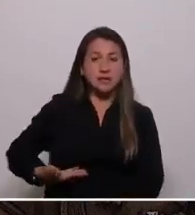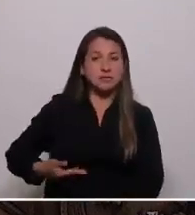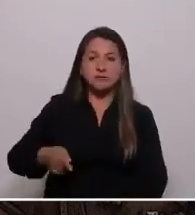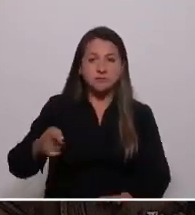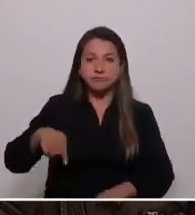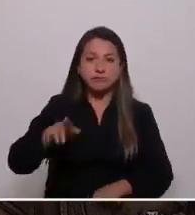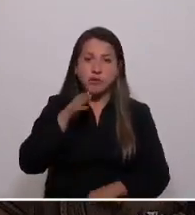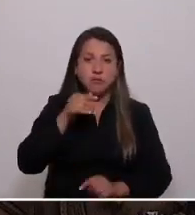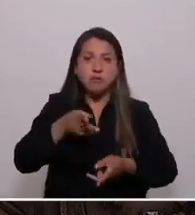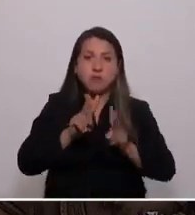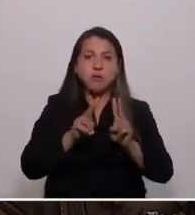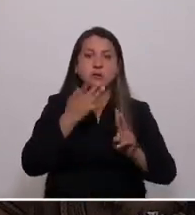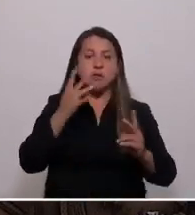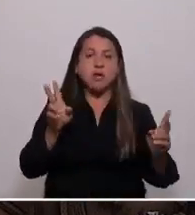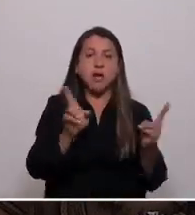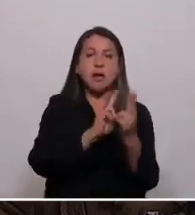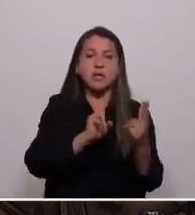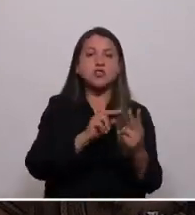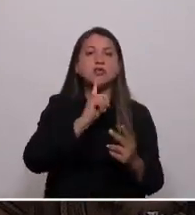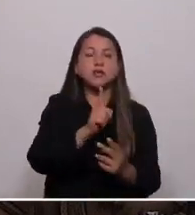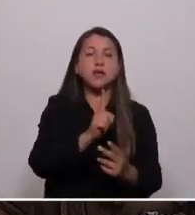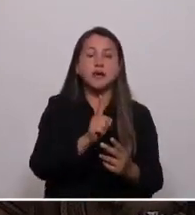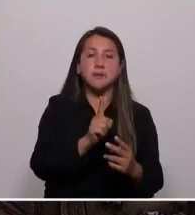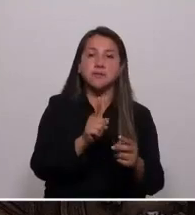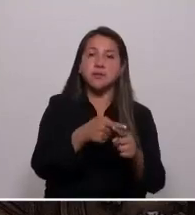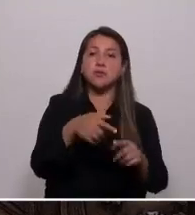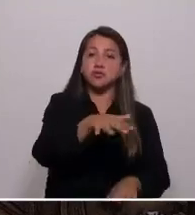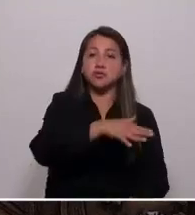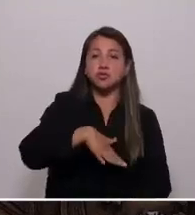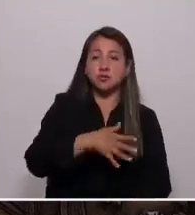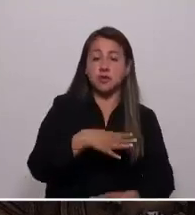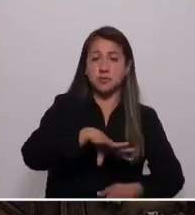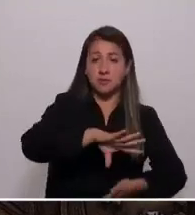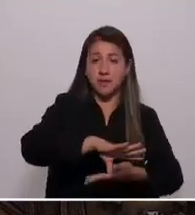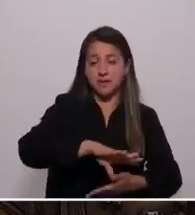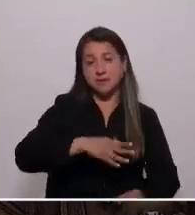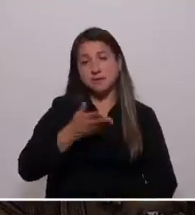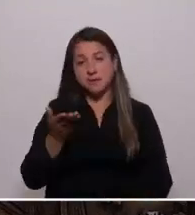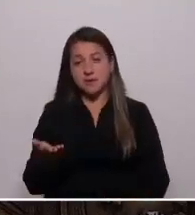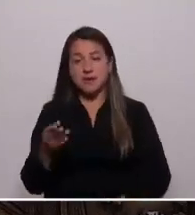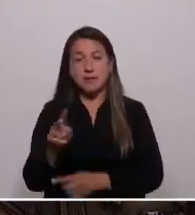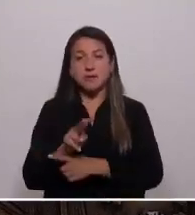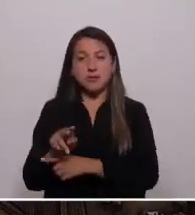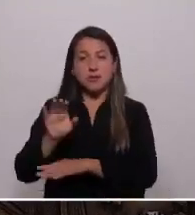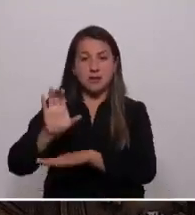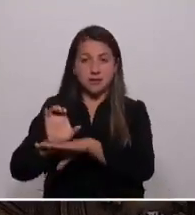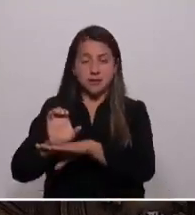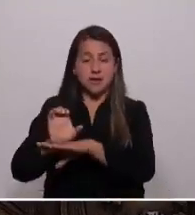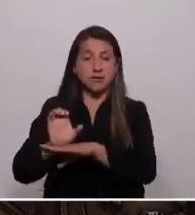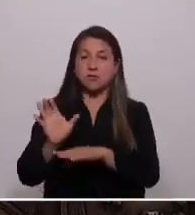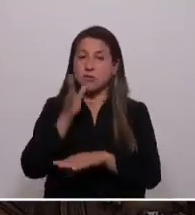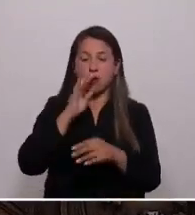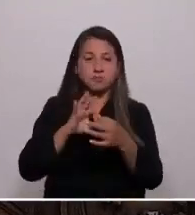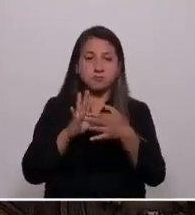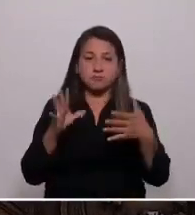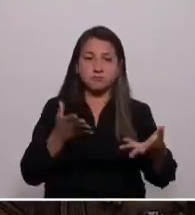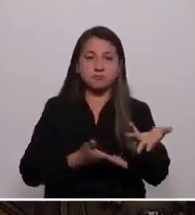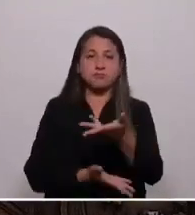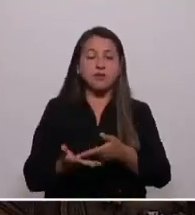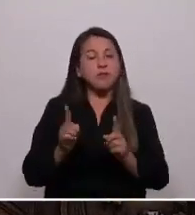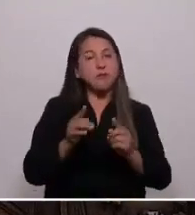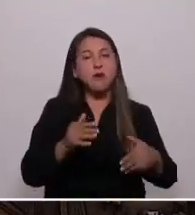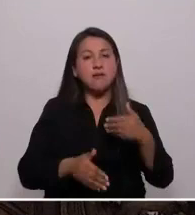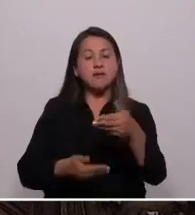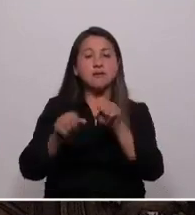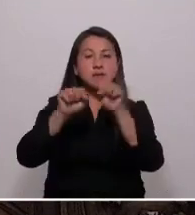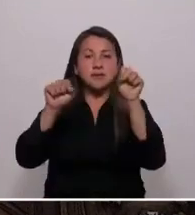una adecuada correlación entre la dinámica social de nuestro país y la administración del Estado. Debemos avanzar hacia un sistema